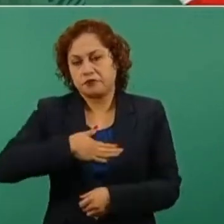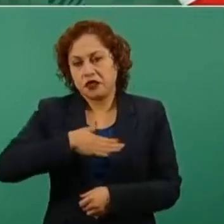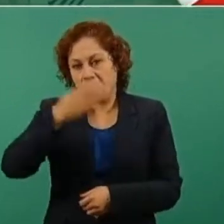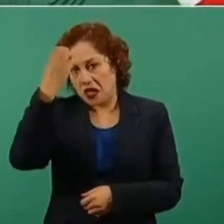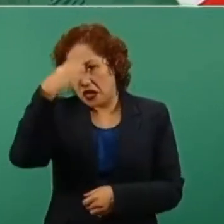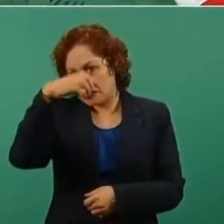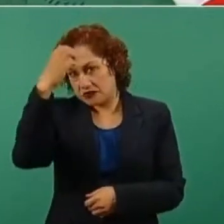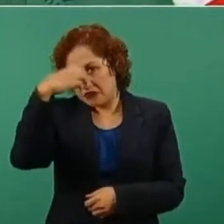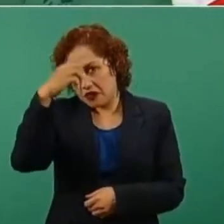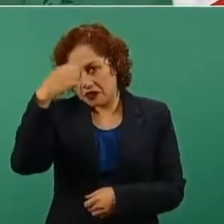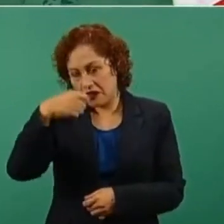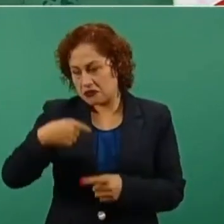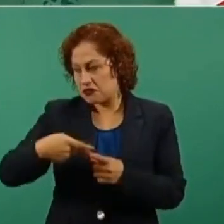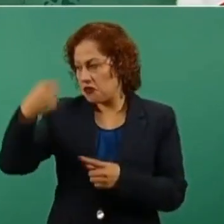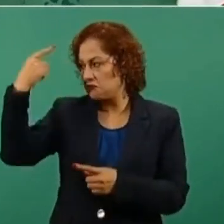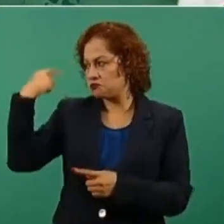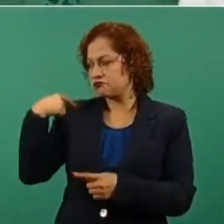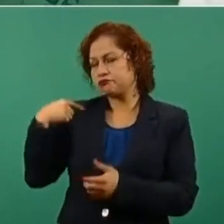mi experiencia.